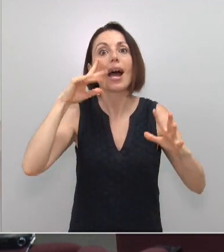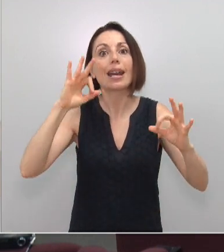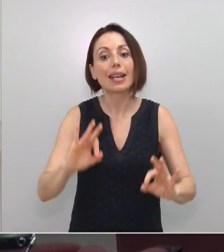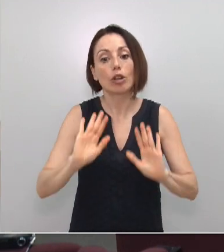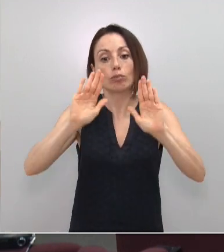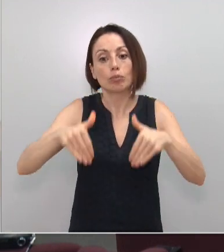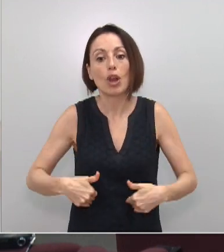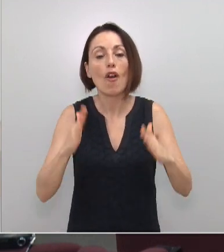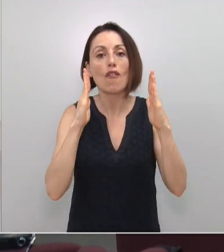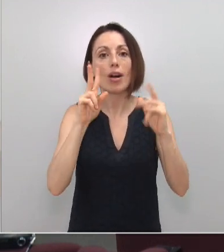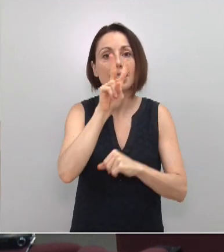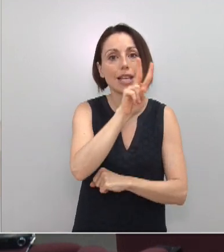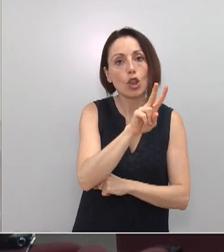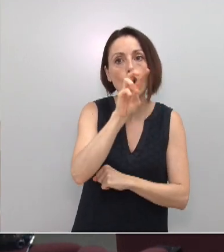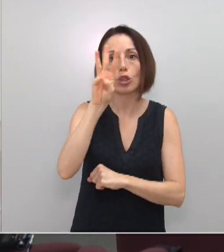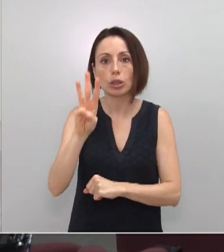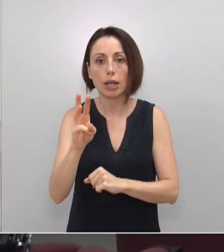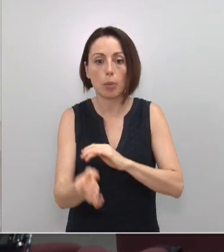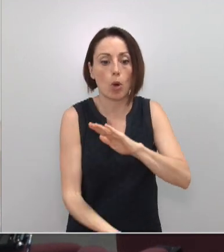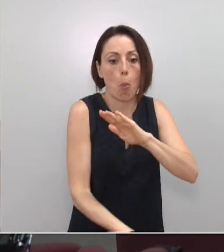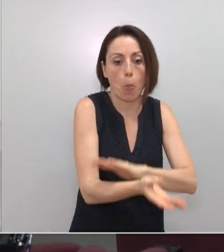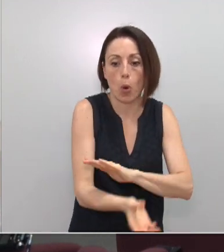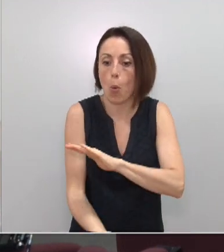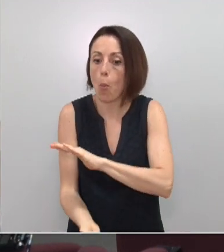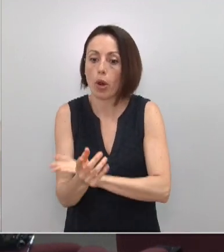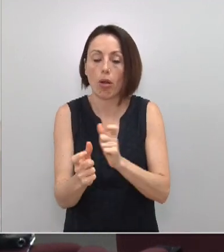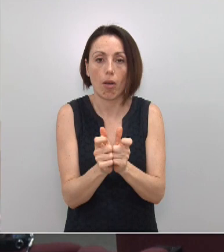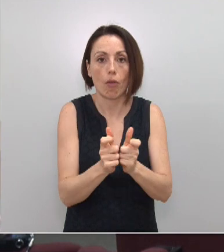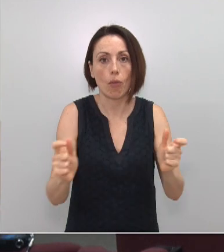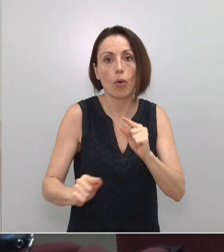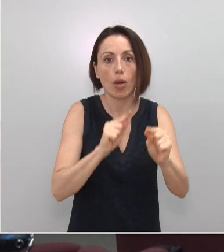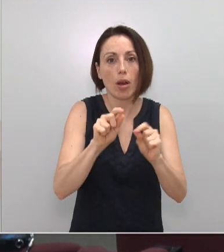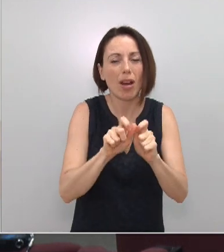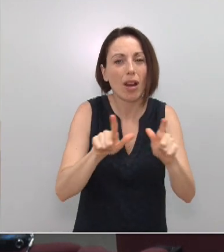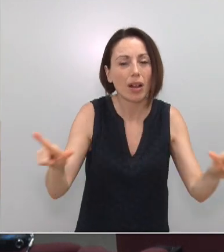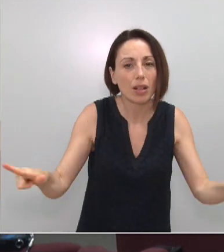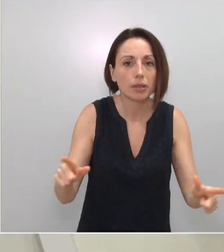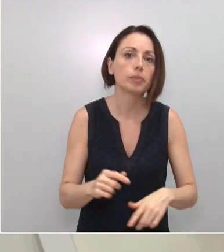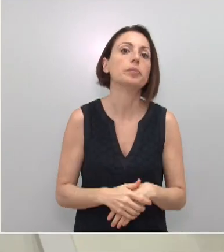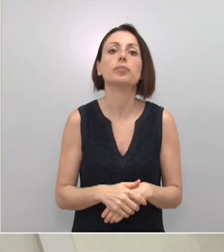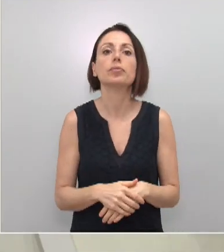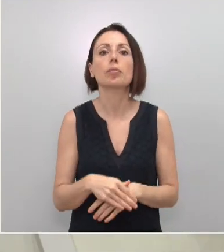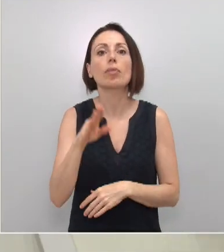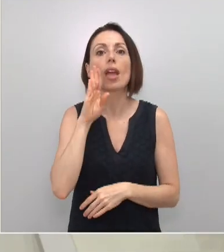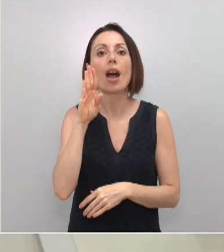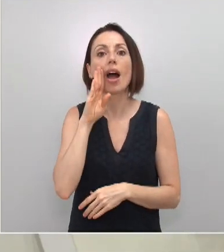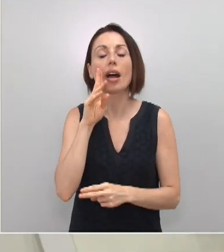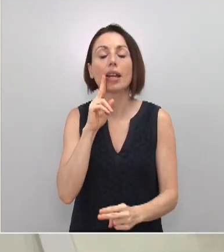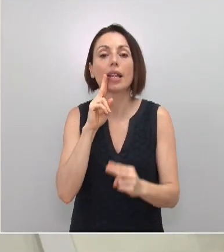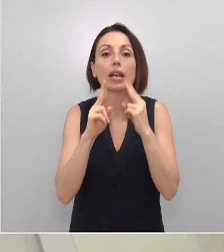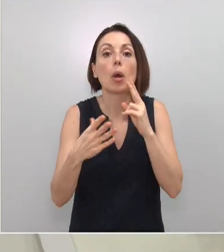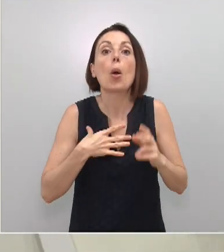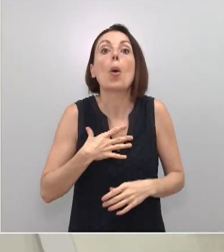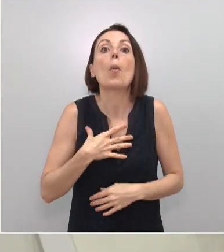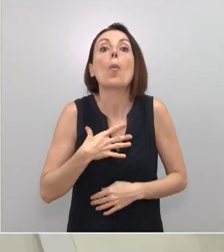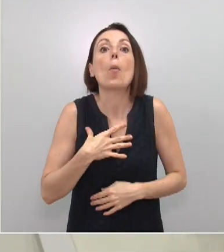volver a fase 2 o 3 tras la aparición de dos brotes, como le ha ocurrido a varias comarcas de Huesca? Sí, como contestaba anteriormente, es una